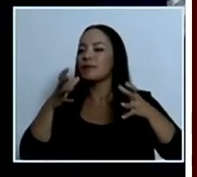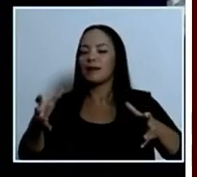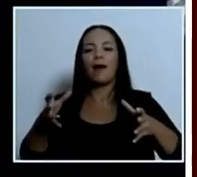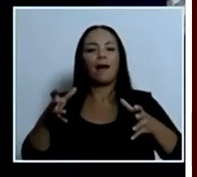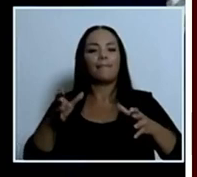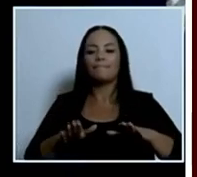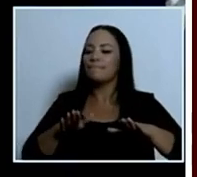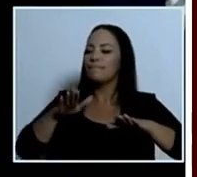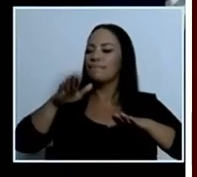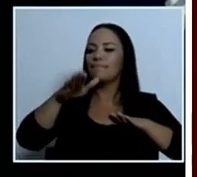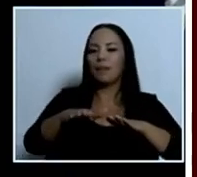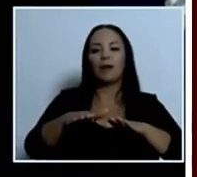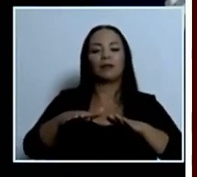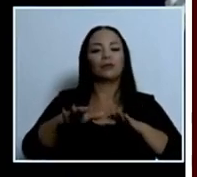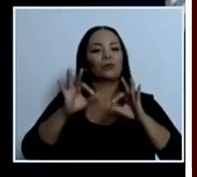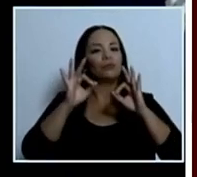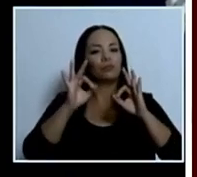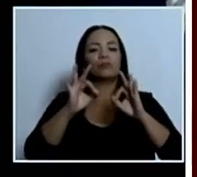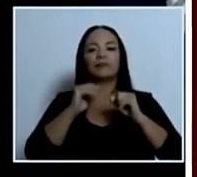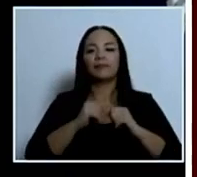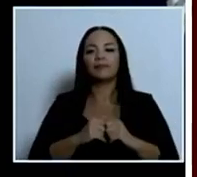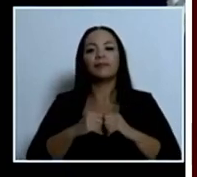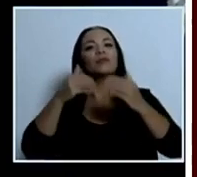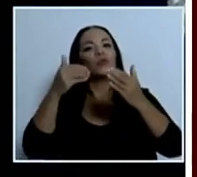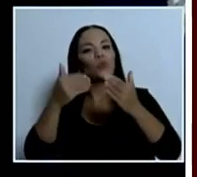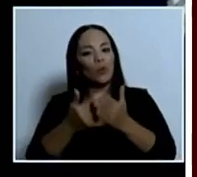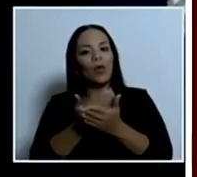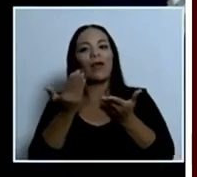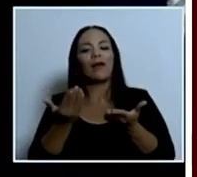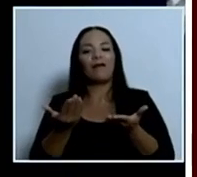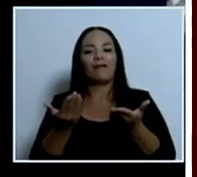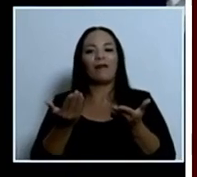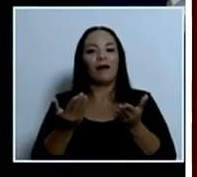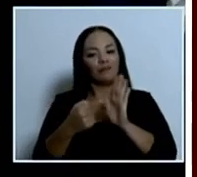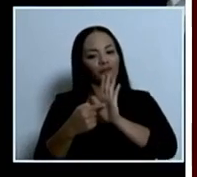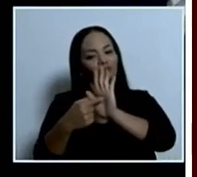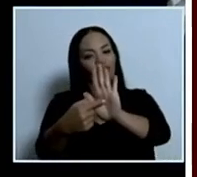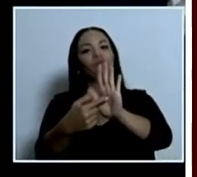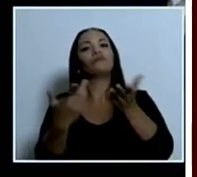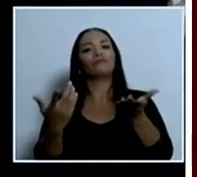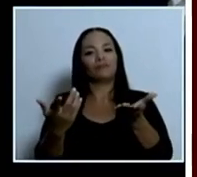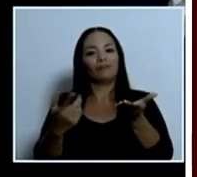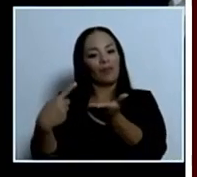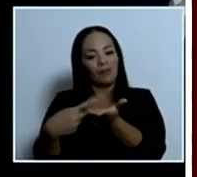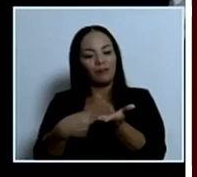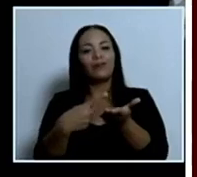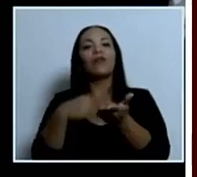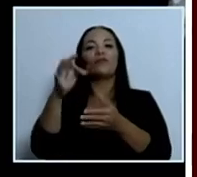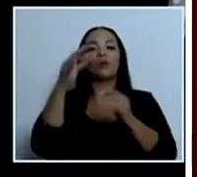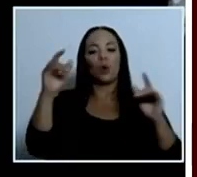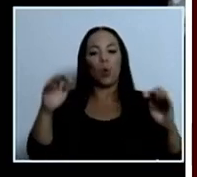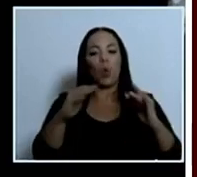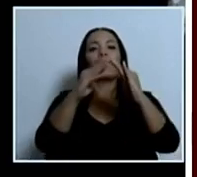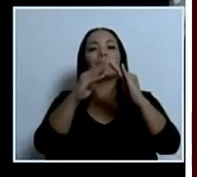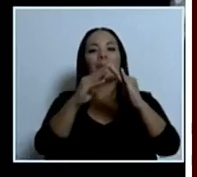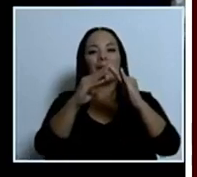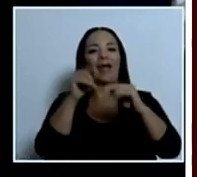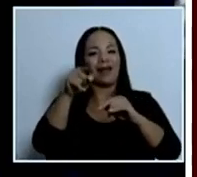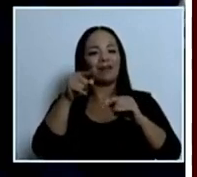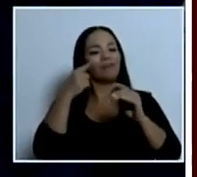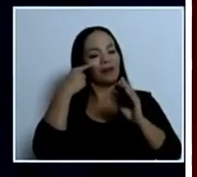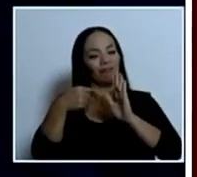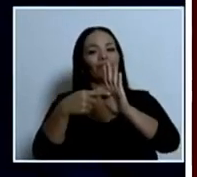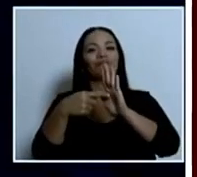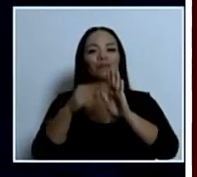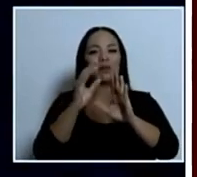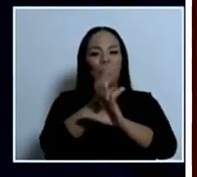tener una nueva carta que mostrar en esa discusión internacional sobre la salud de los océanos. Y